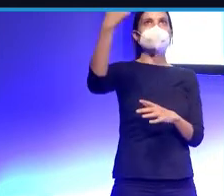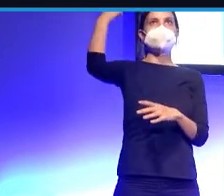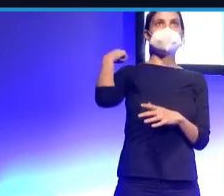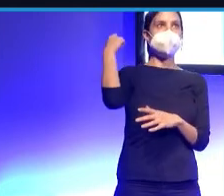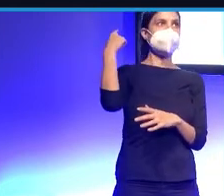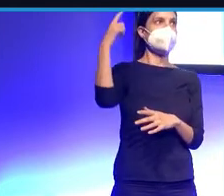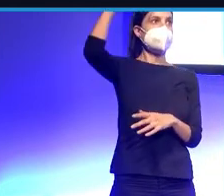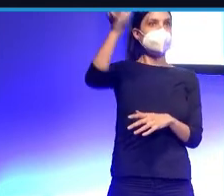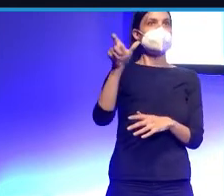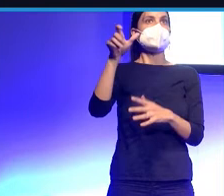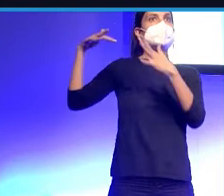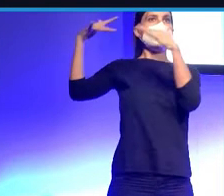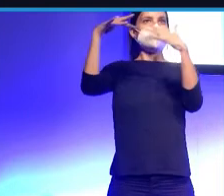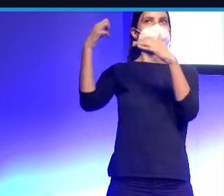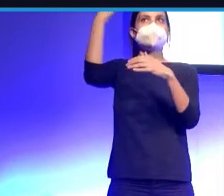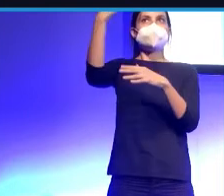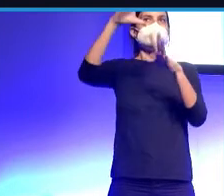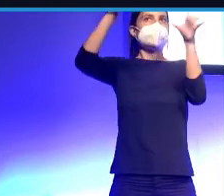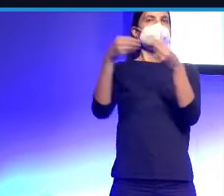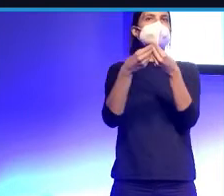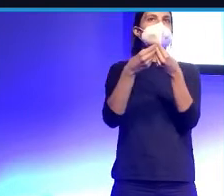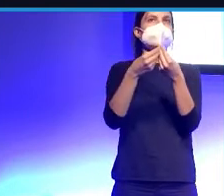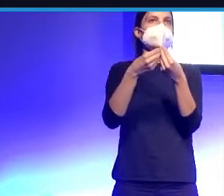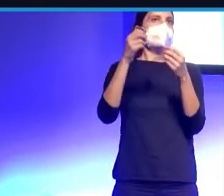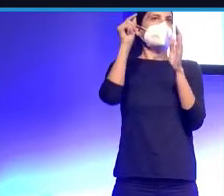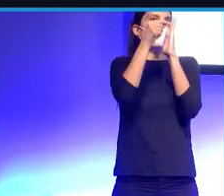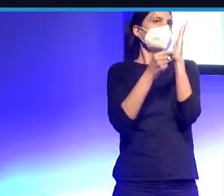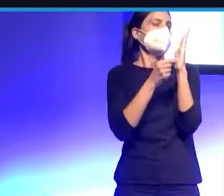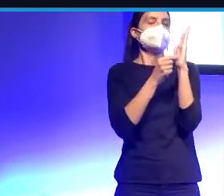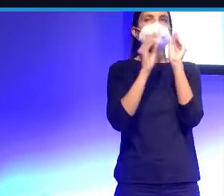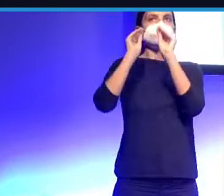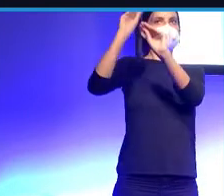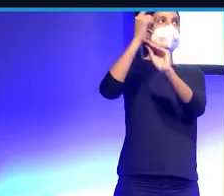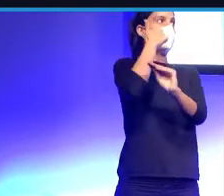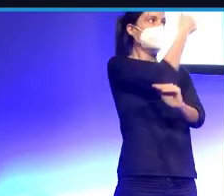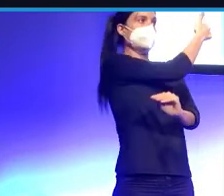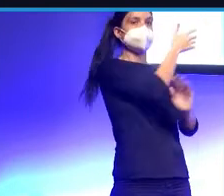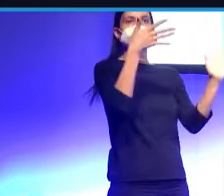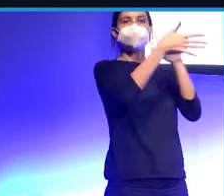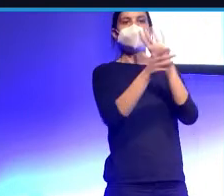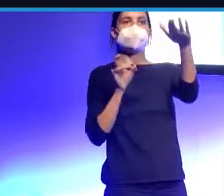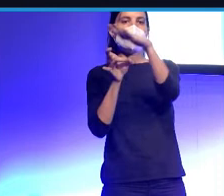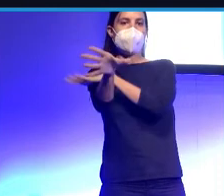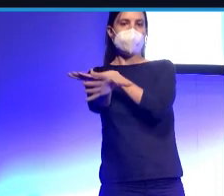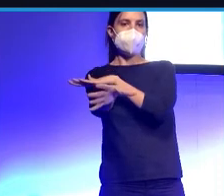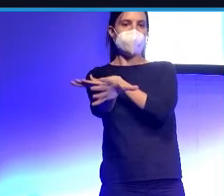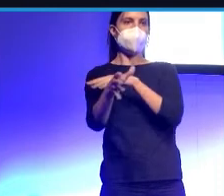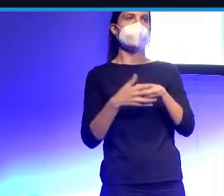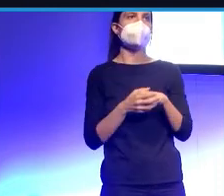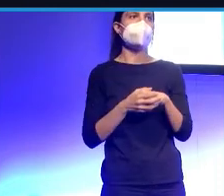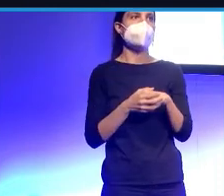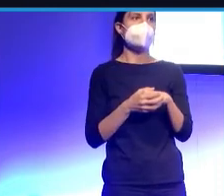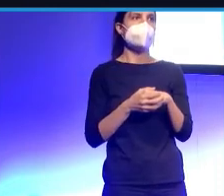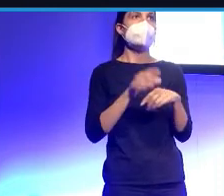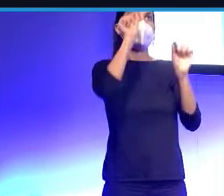El juego tiene tres partidos, 2.700 minutos. Y, bueno, los puntos que veis en blanco son los goles y los puntos